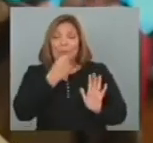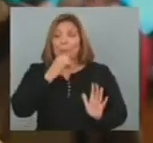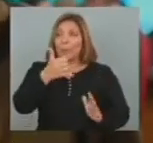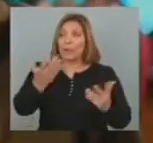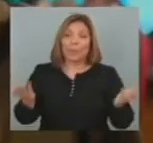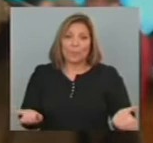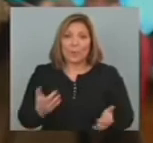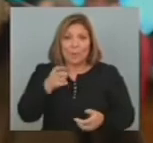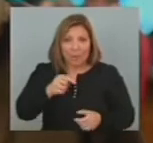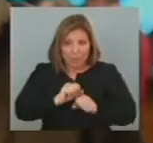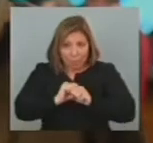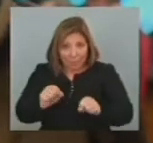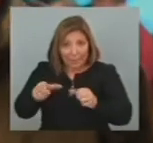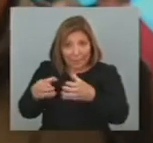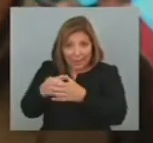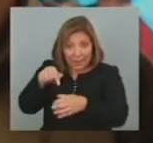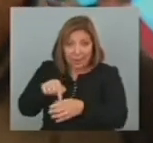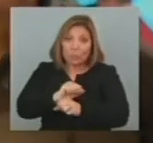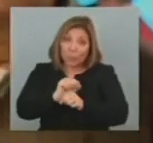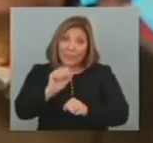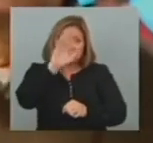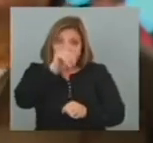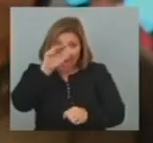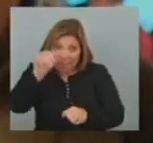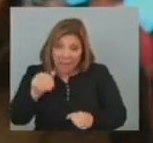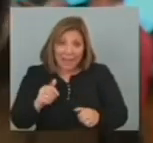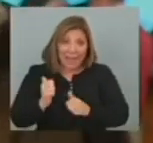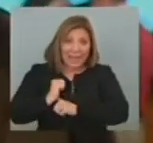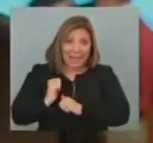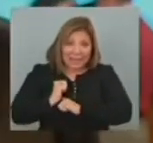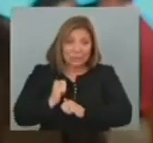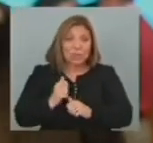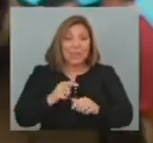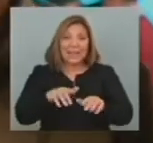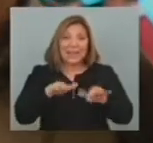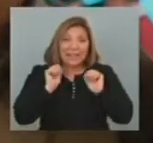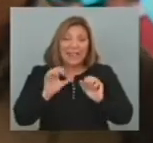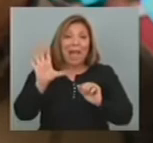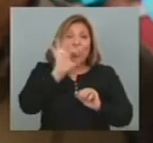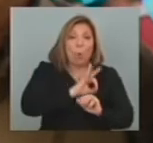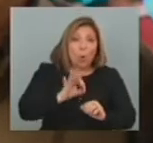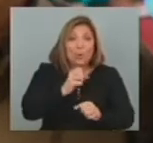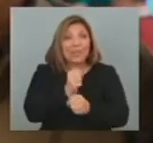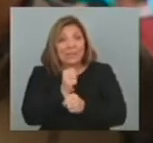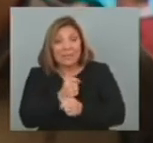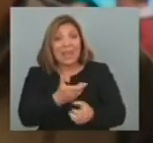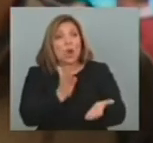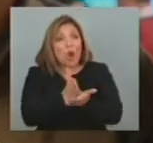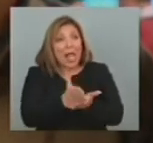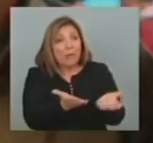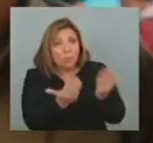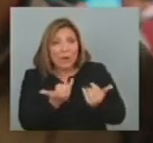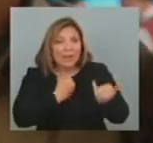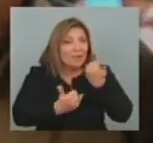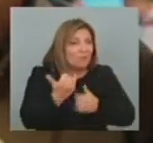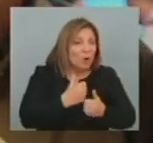unidad especial Entonces Podría convocar A integrantes Del ejército Retirados O en actividad Para que colaboren Con datos Si es